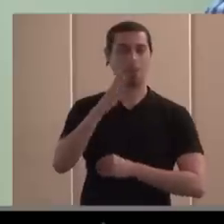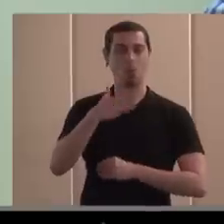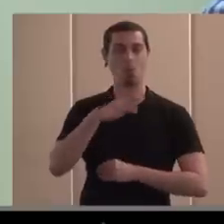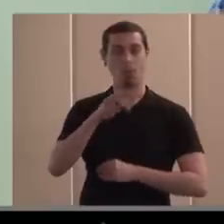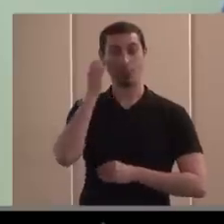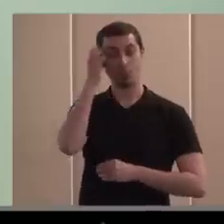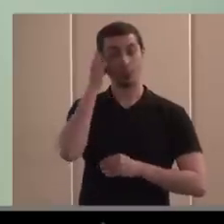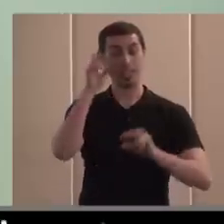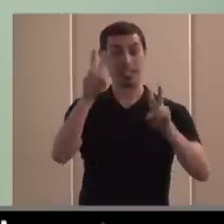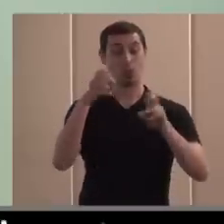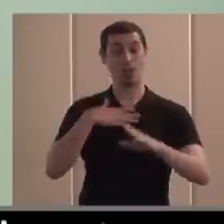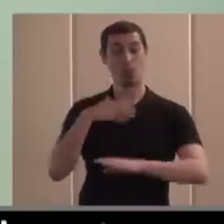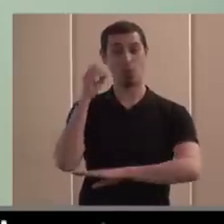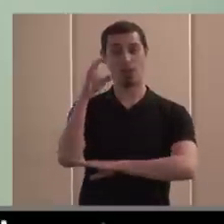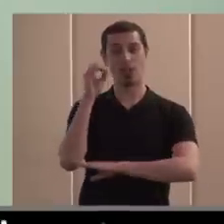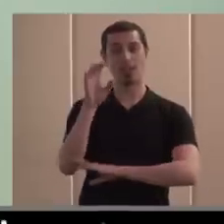título de la ponencia